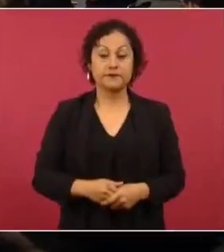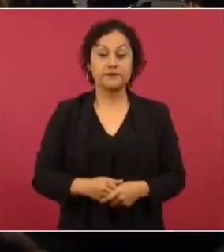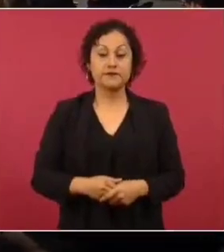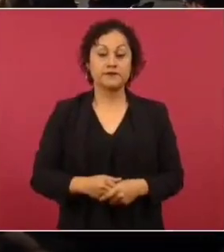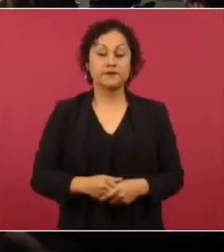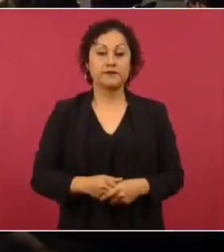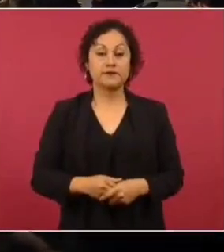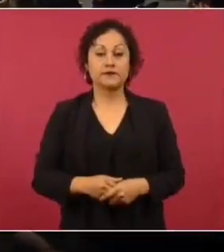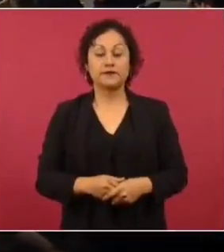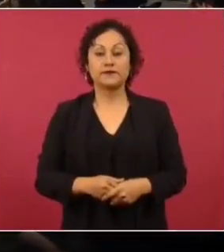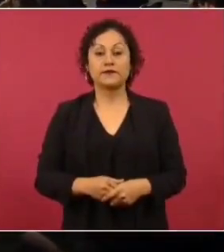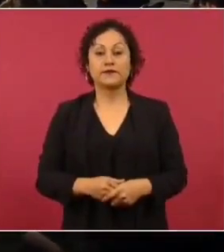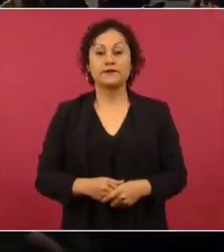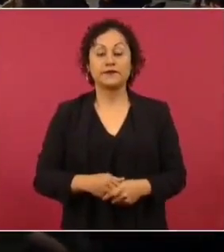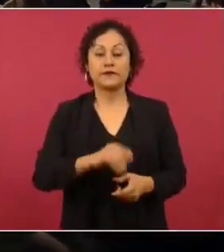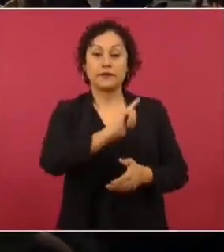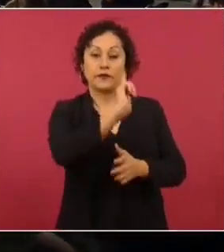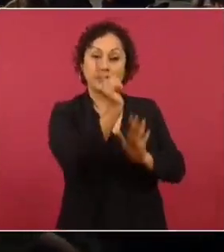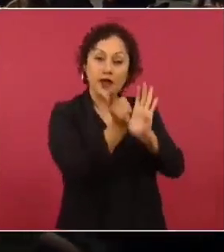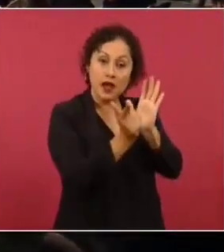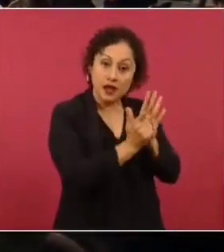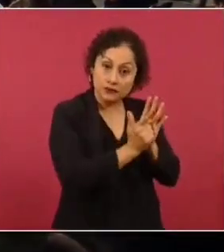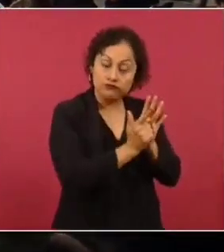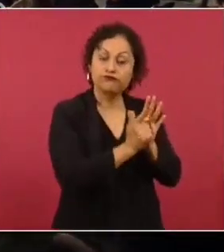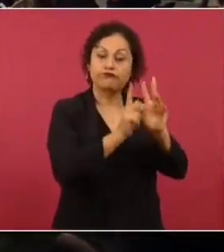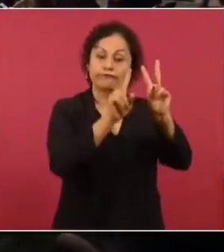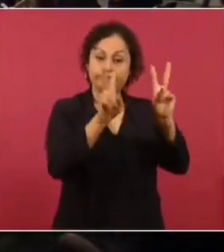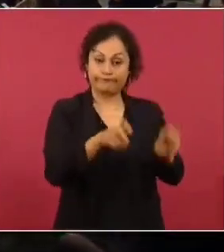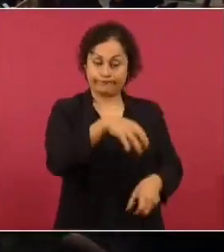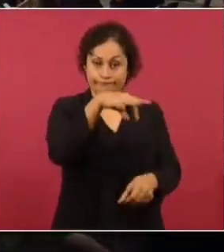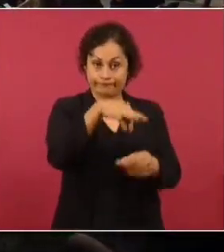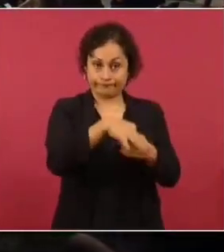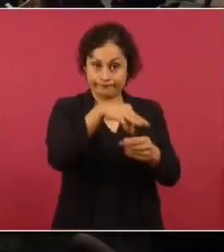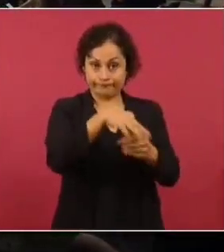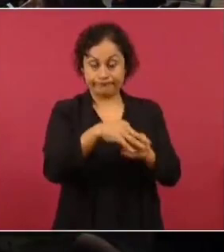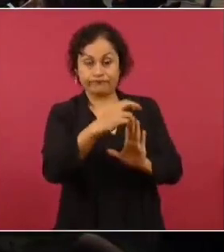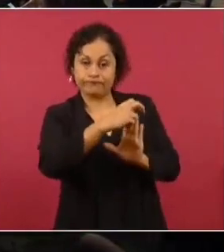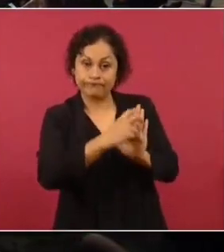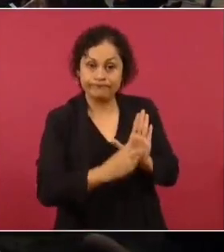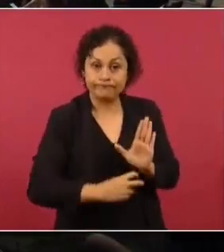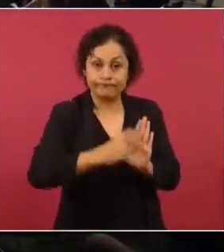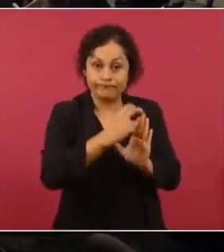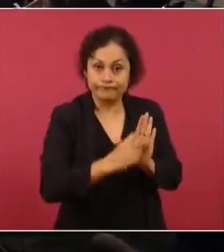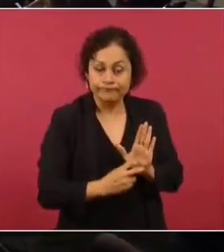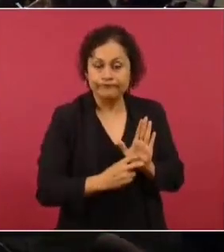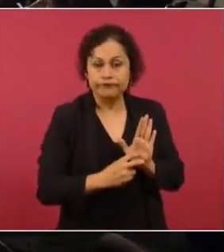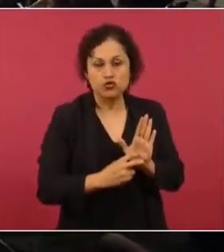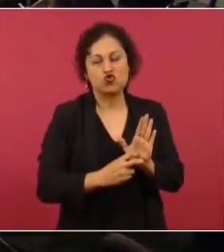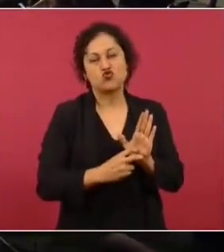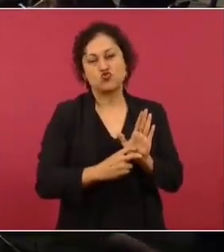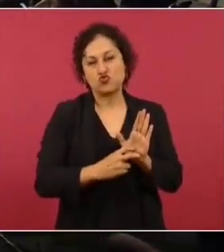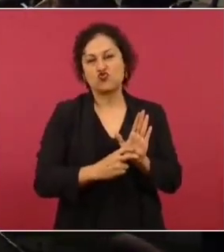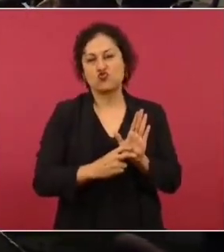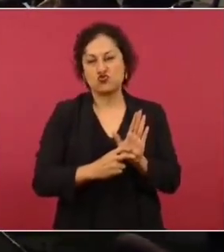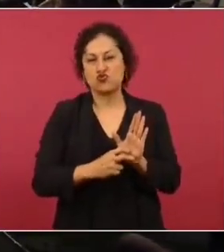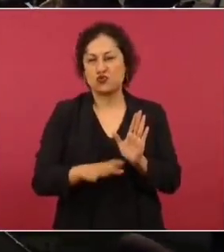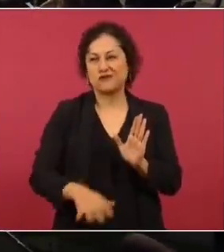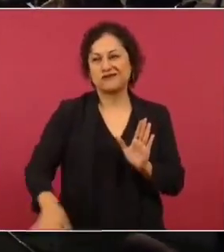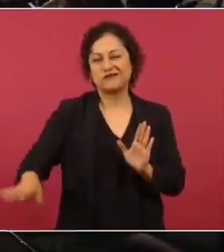La reforma electoral ha sido objeto de una serie de ataques, de una estrategia